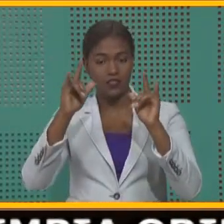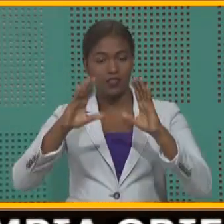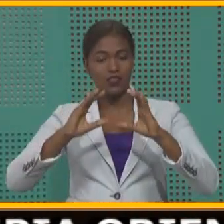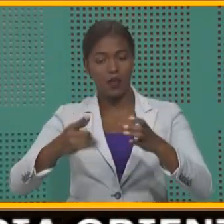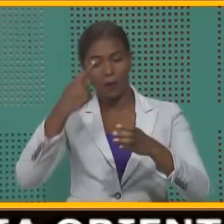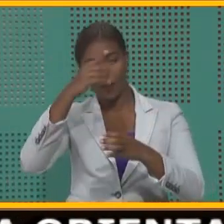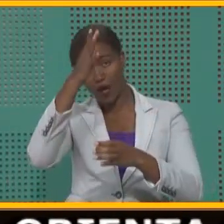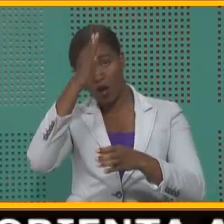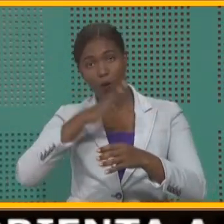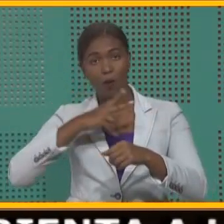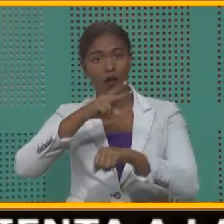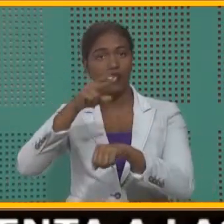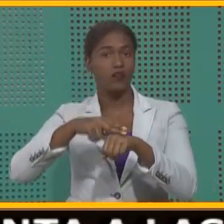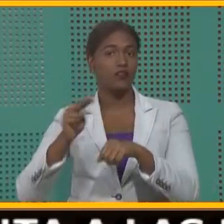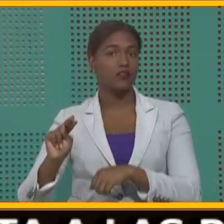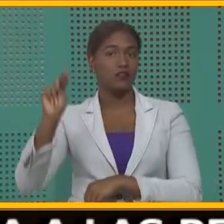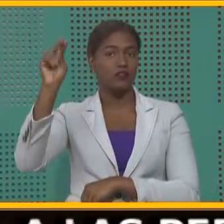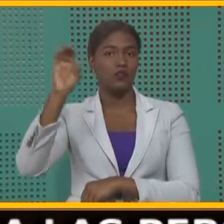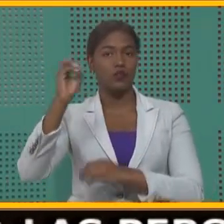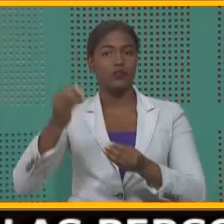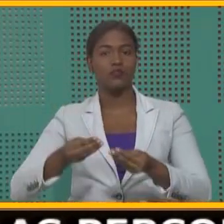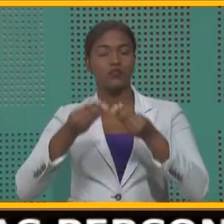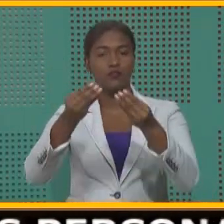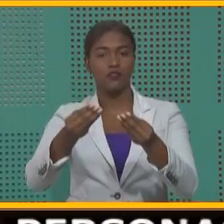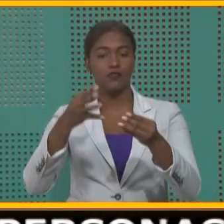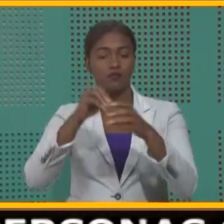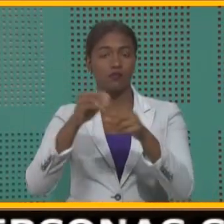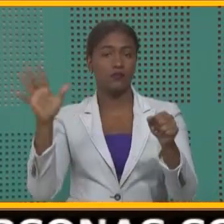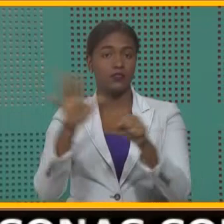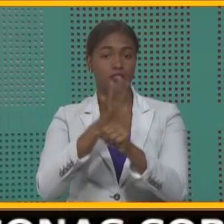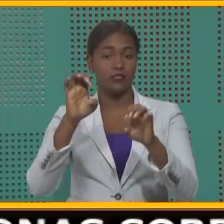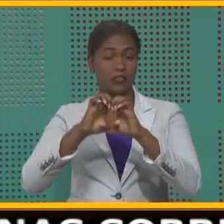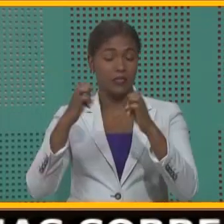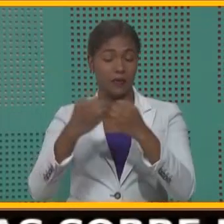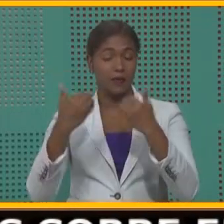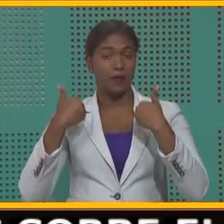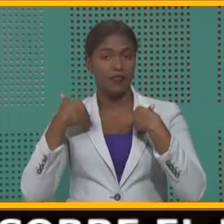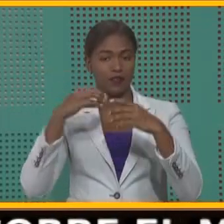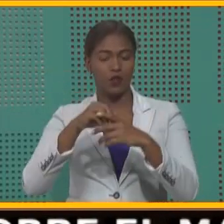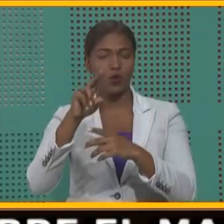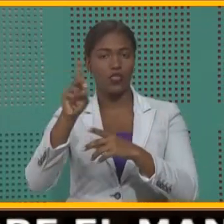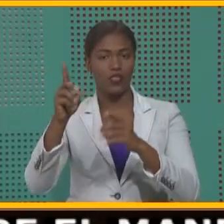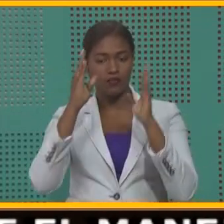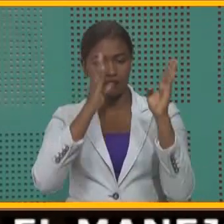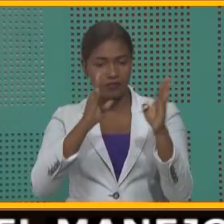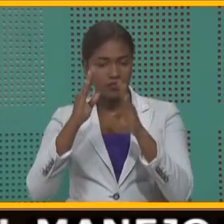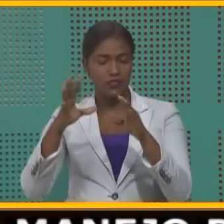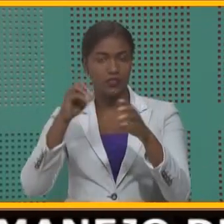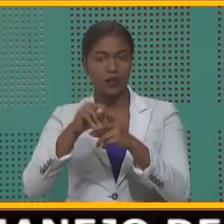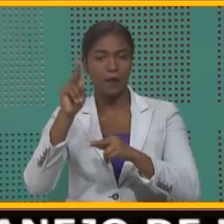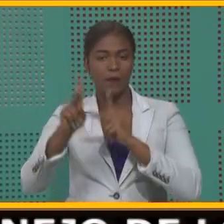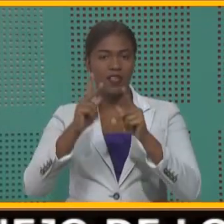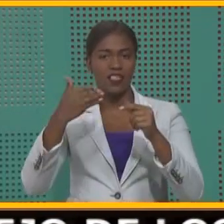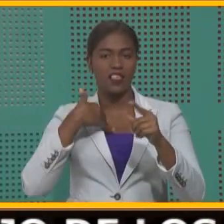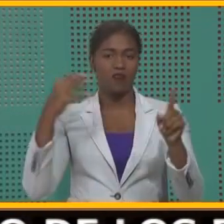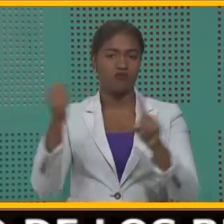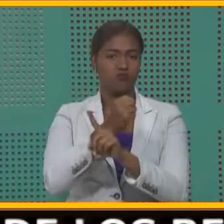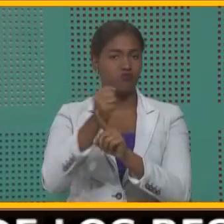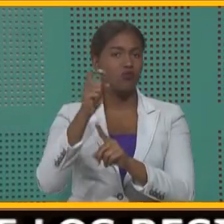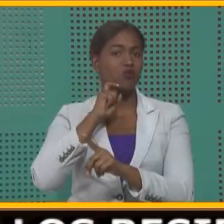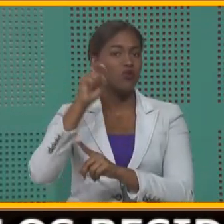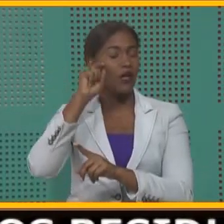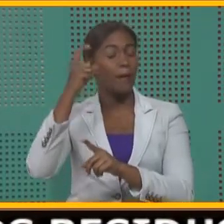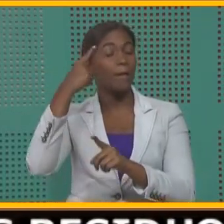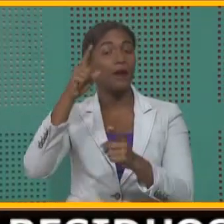Hombres Regional Norte y entregó completamente remosada a equipada la Unidad de Atención Integral a Víctimas de Violencia de Género para